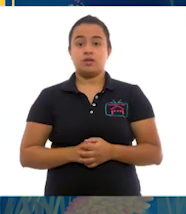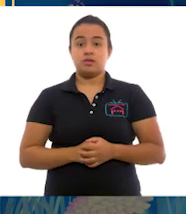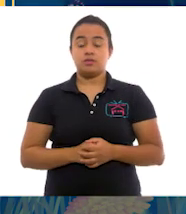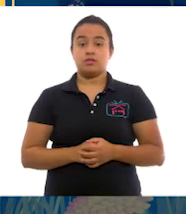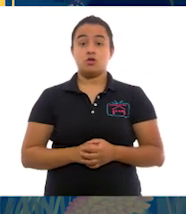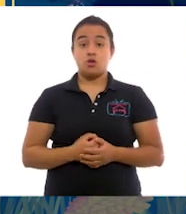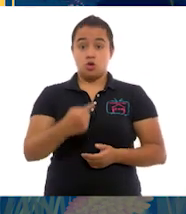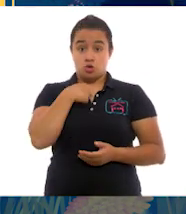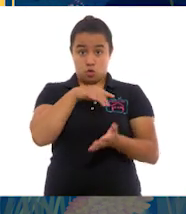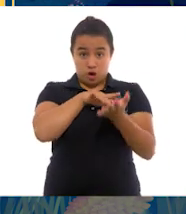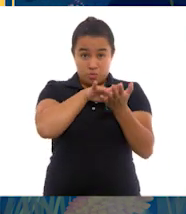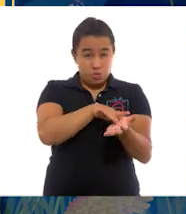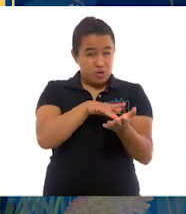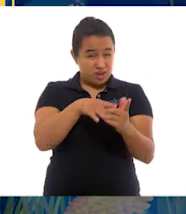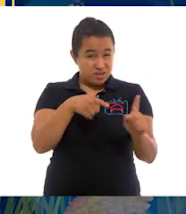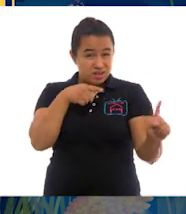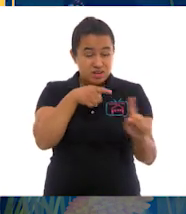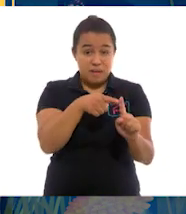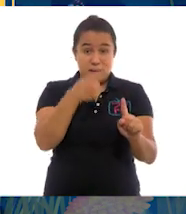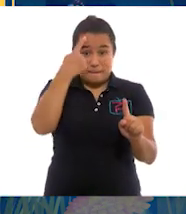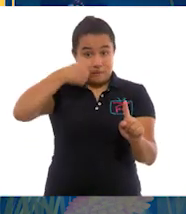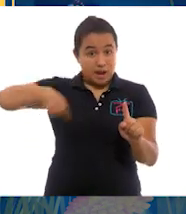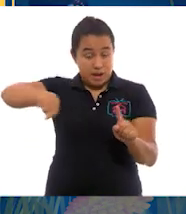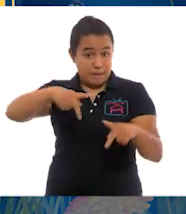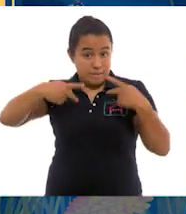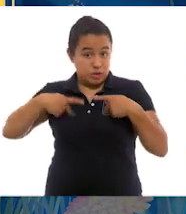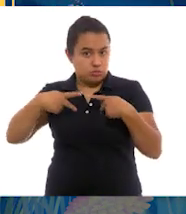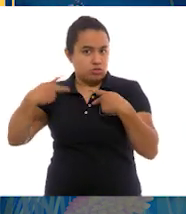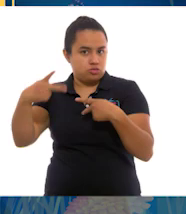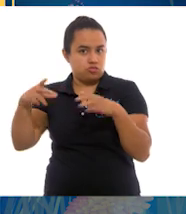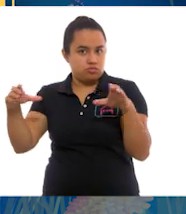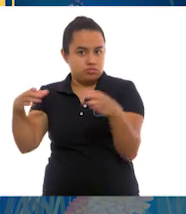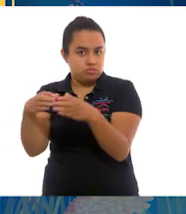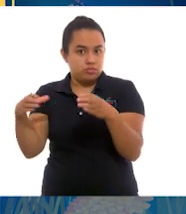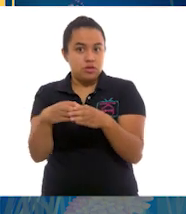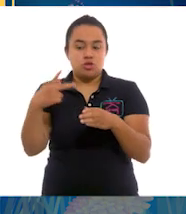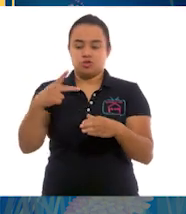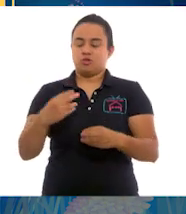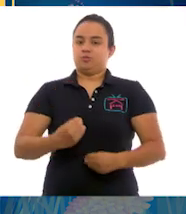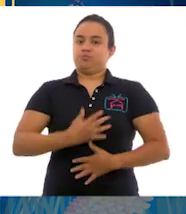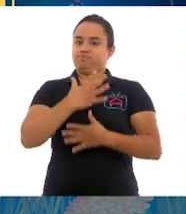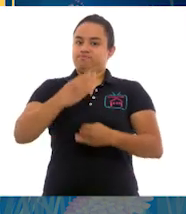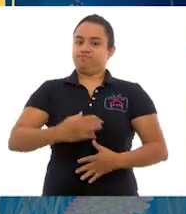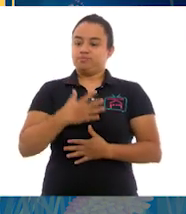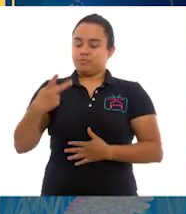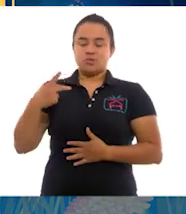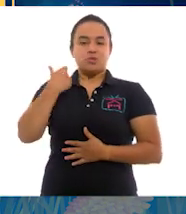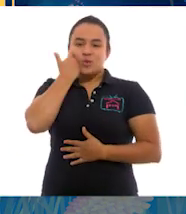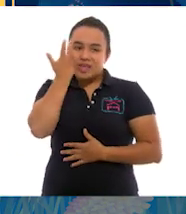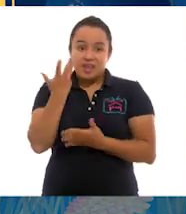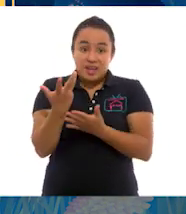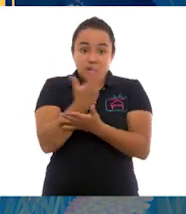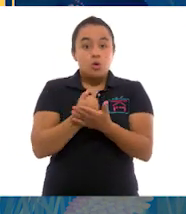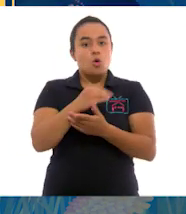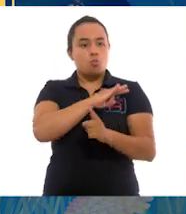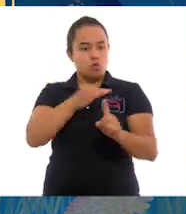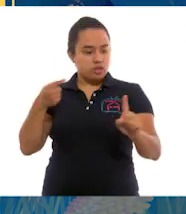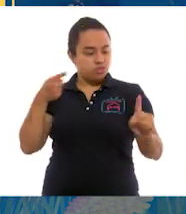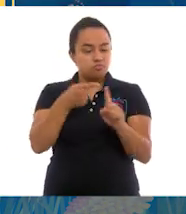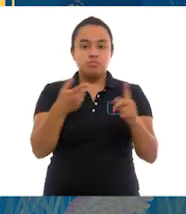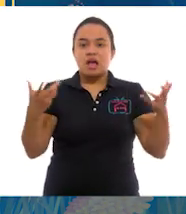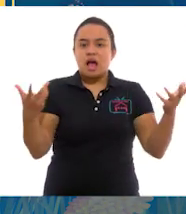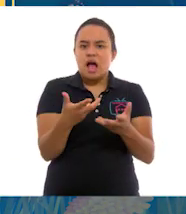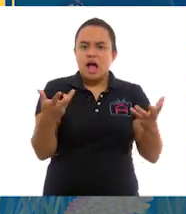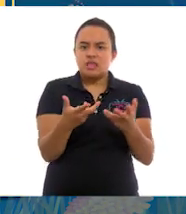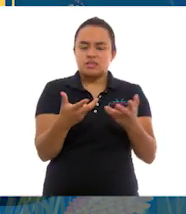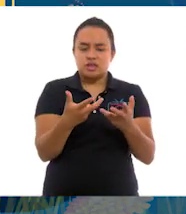Estar elaborando directamente con la gente de las comunidades que, con todo su entusiasmo y todas sus ganas, han logrado llevar